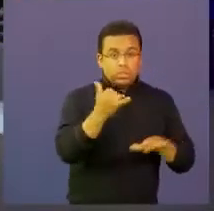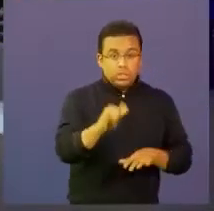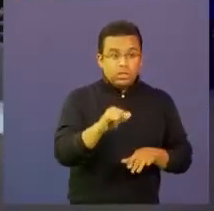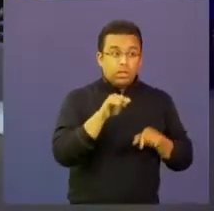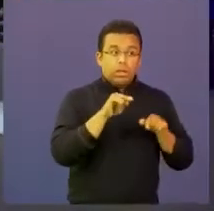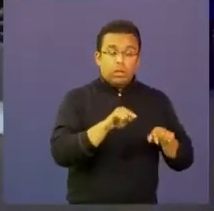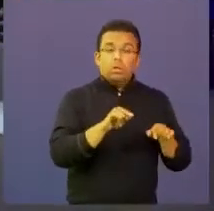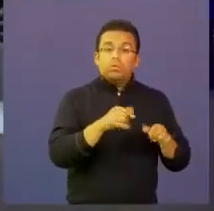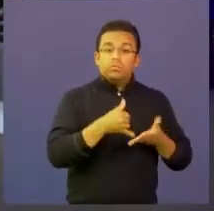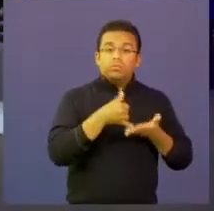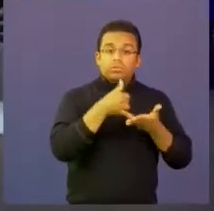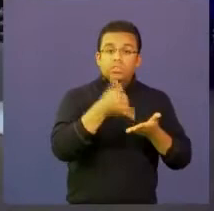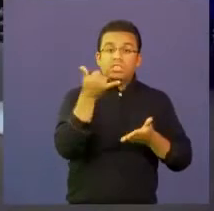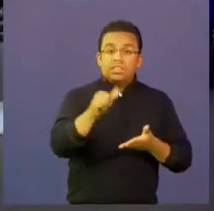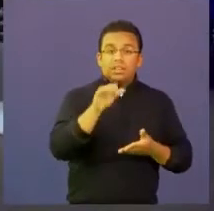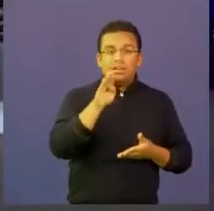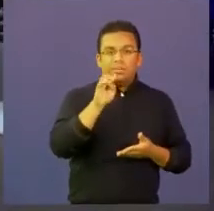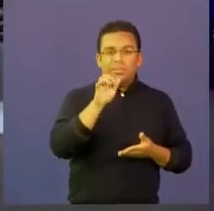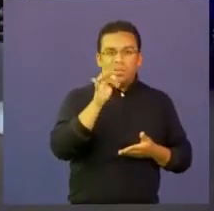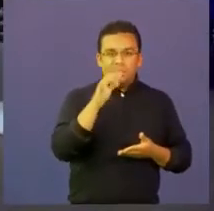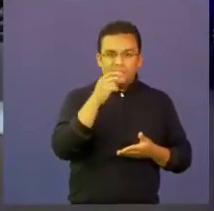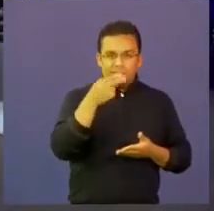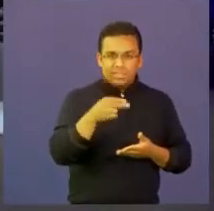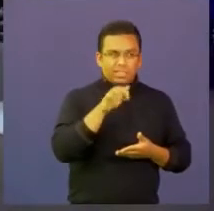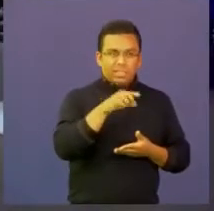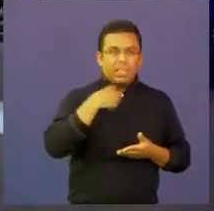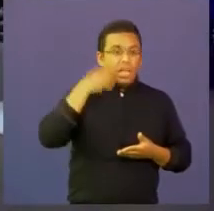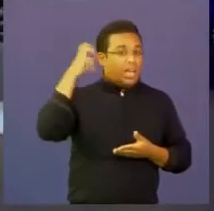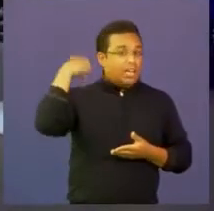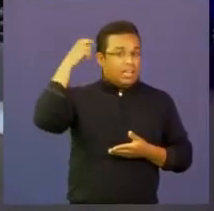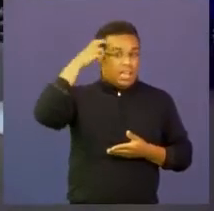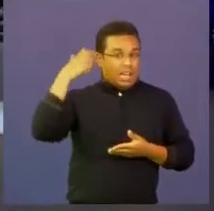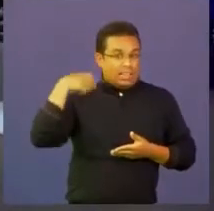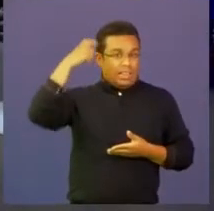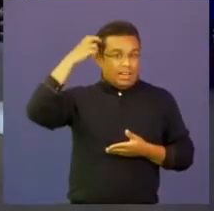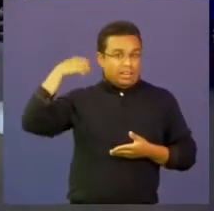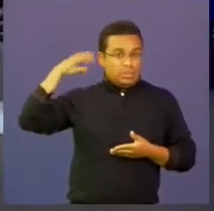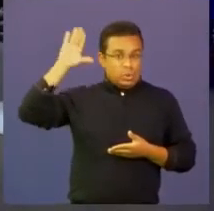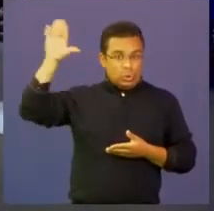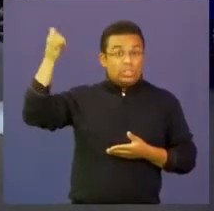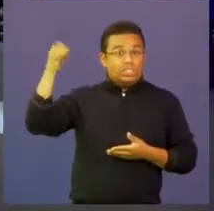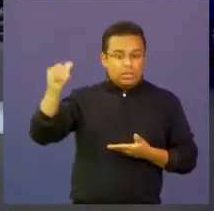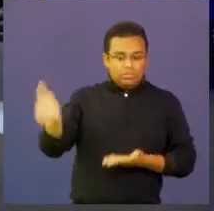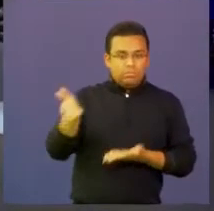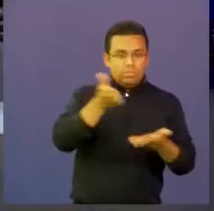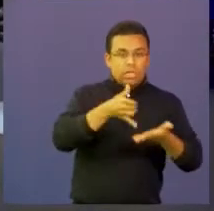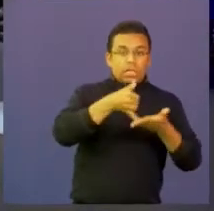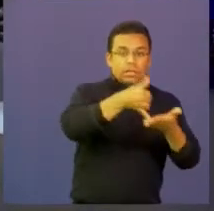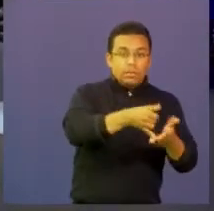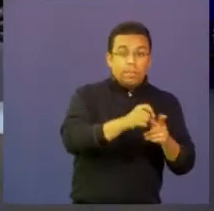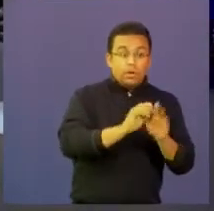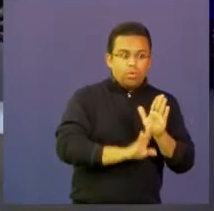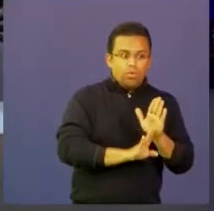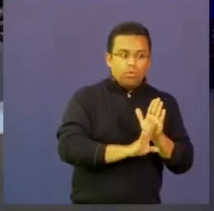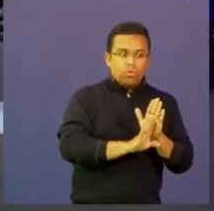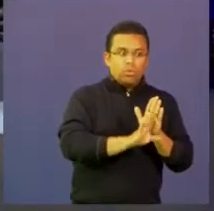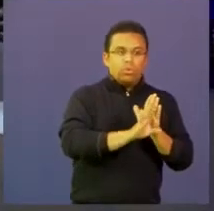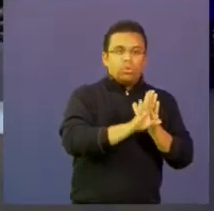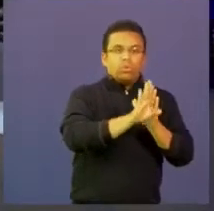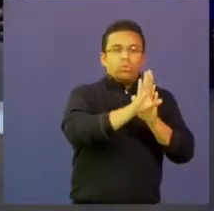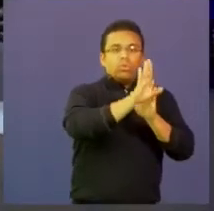premios internacionales como el BET de Inglaterra y irá evolucionando en software